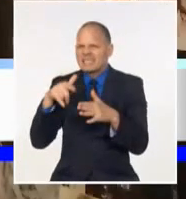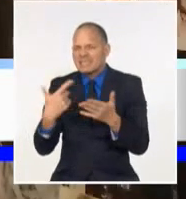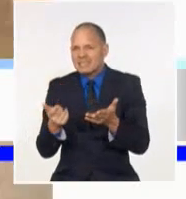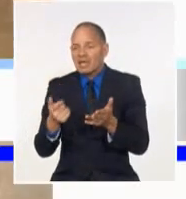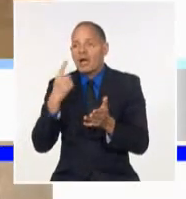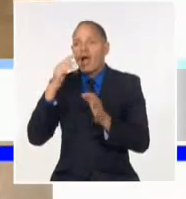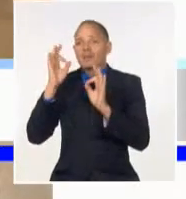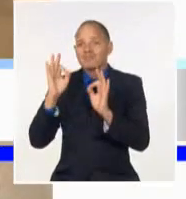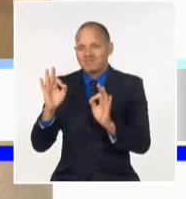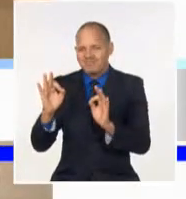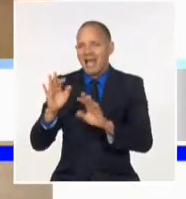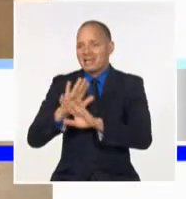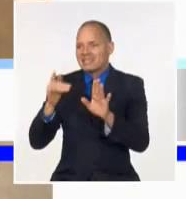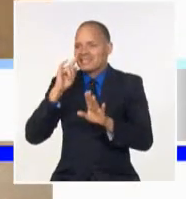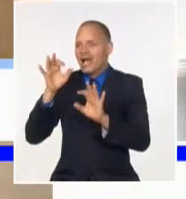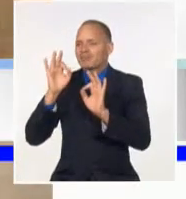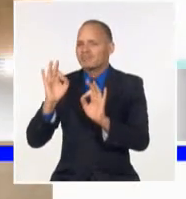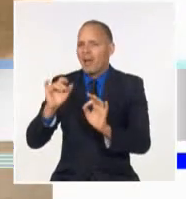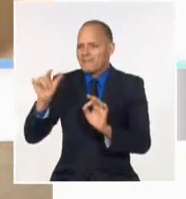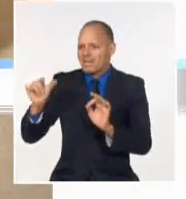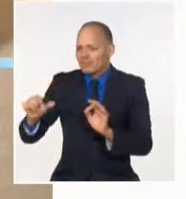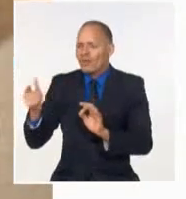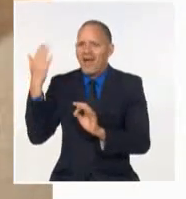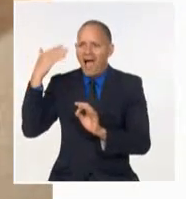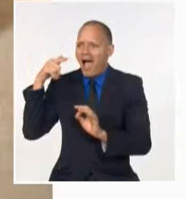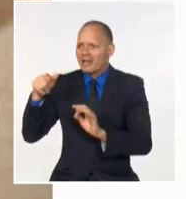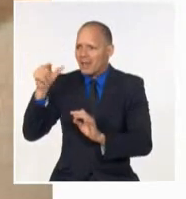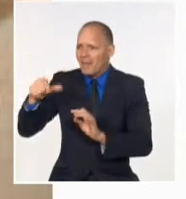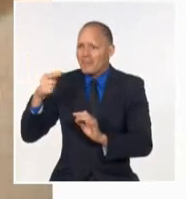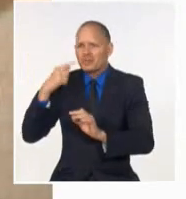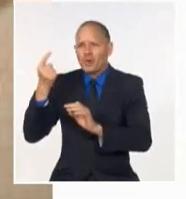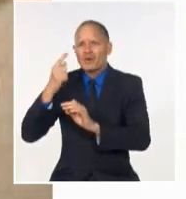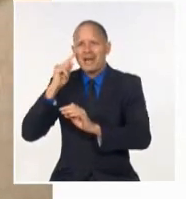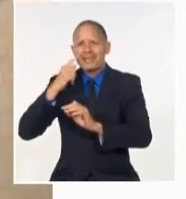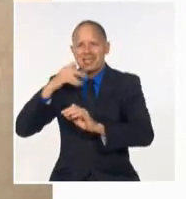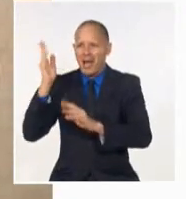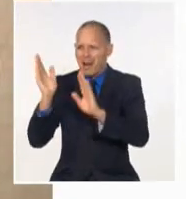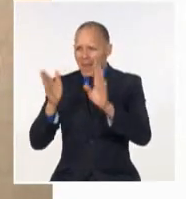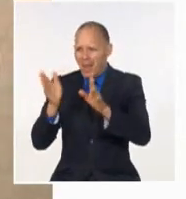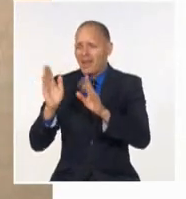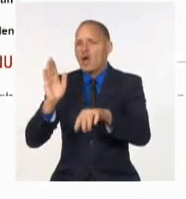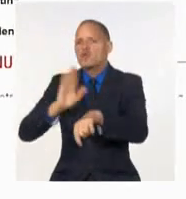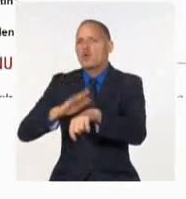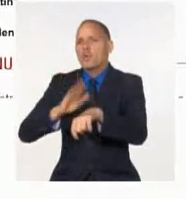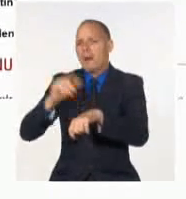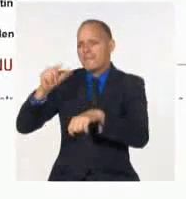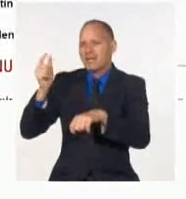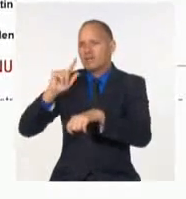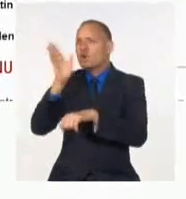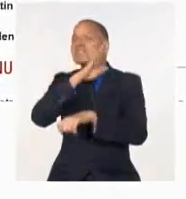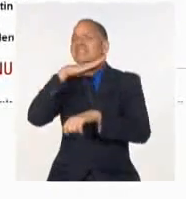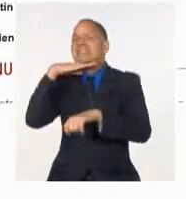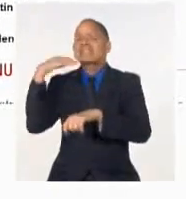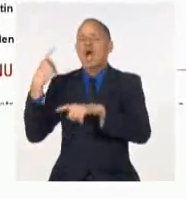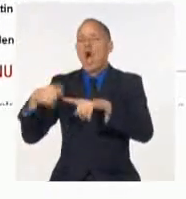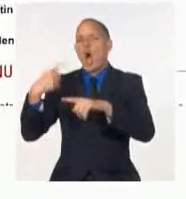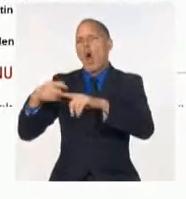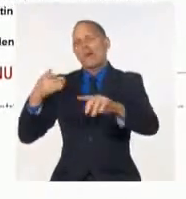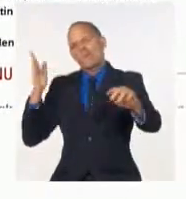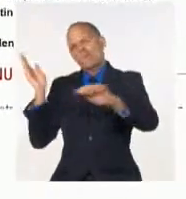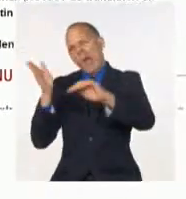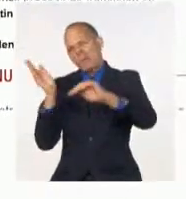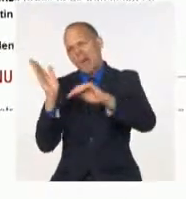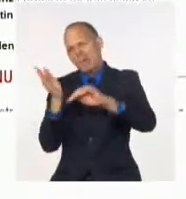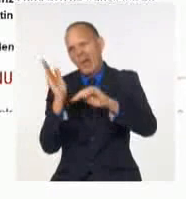1994. Los restos de unas 250 mil víctimas reposan en ese espacio que constituye un